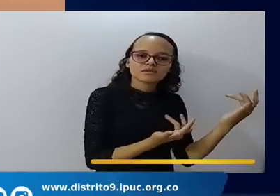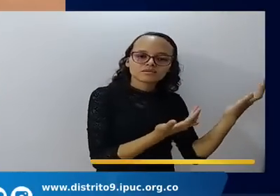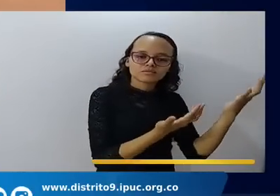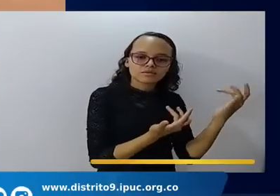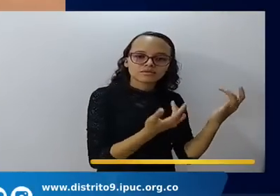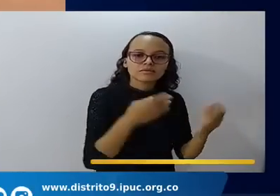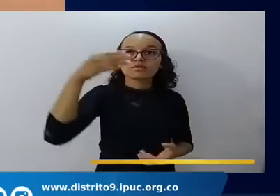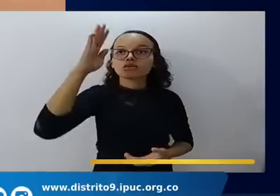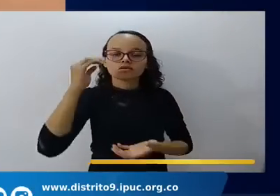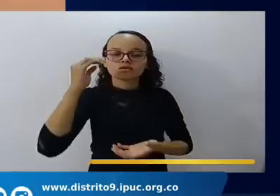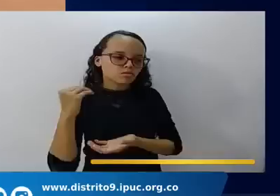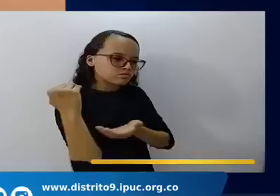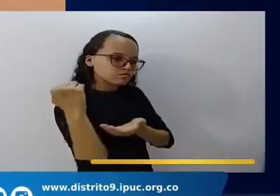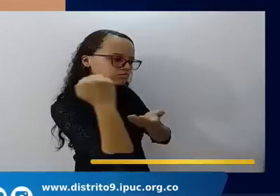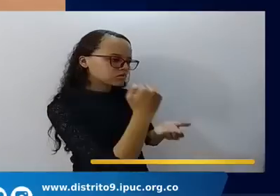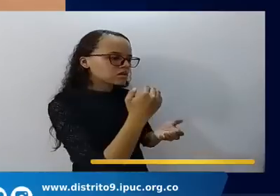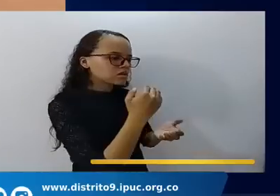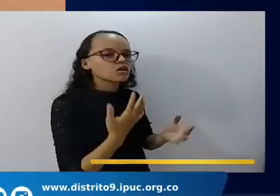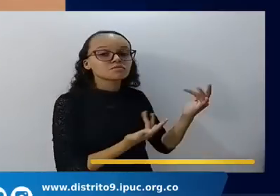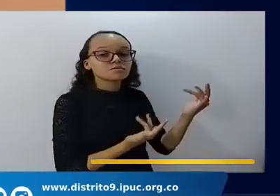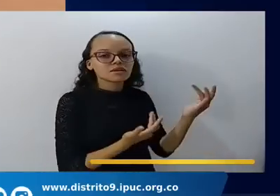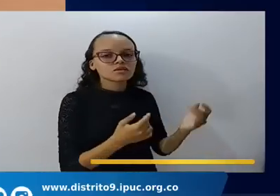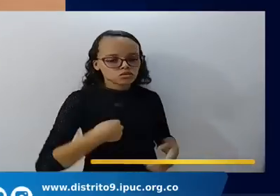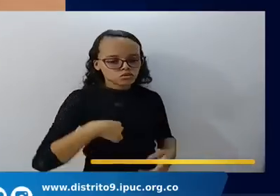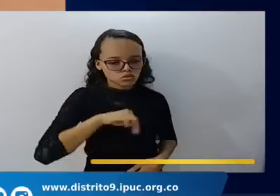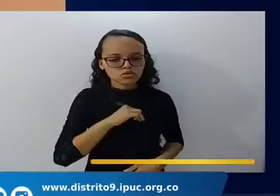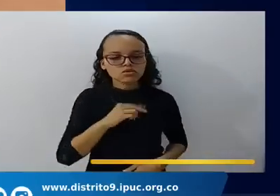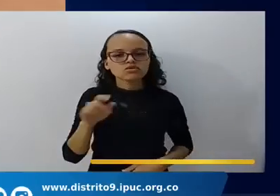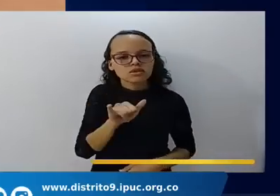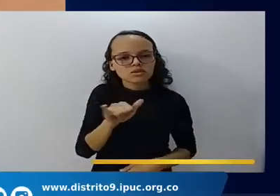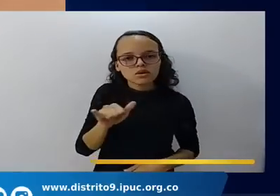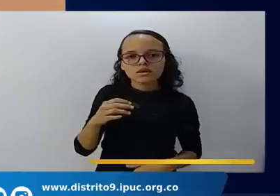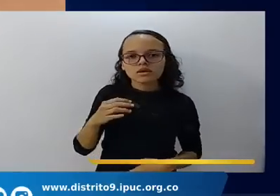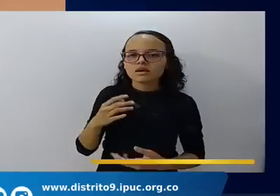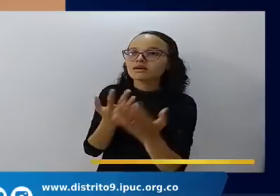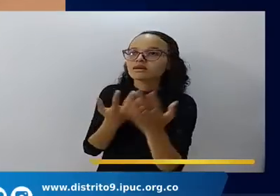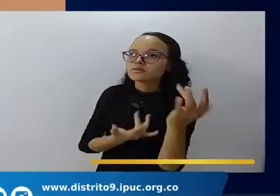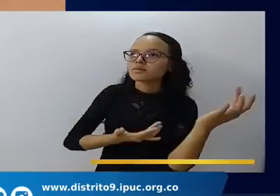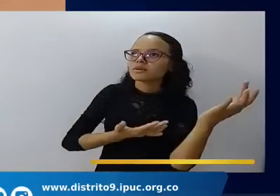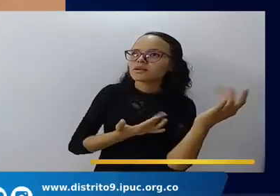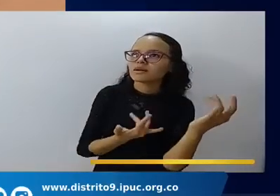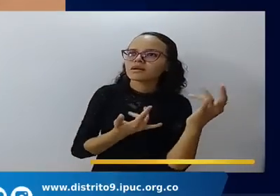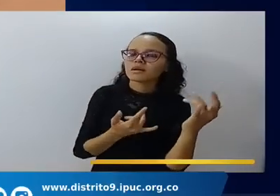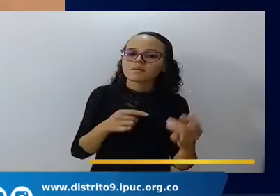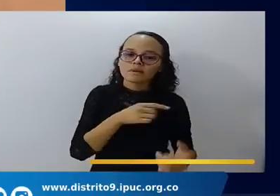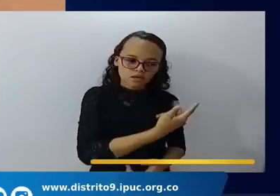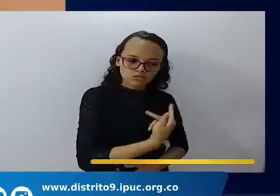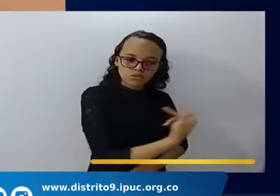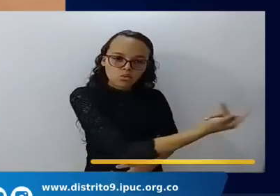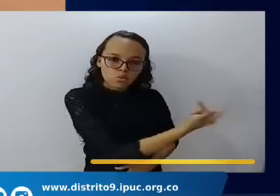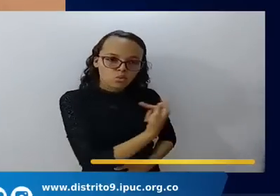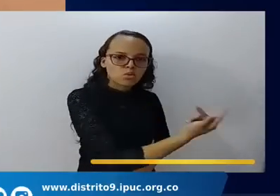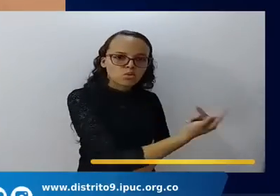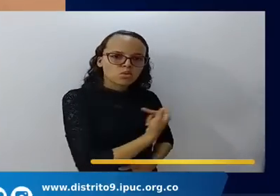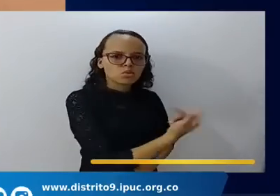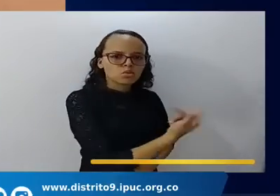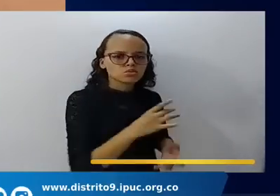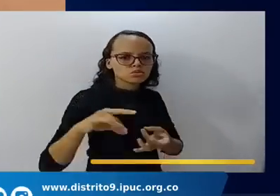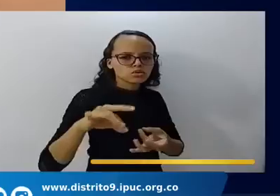alguna cosa mejor para nosotros para que no fuesen ellos perfeccionados sin